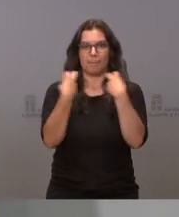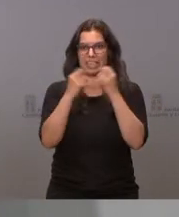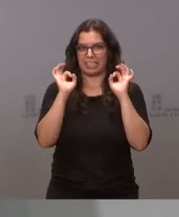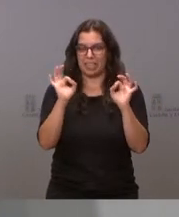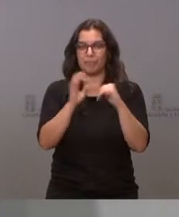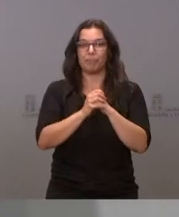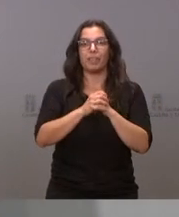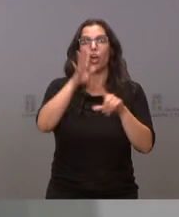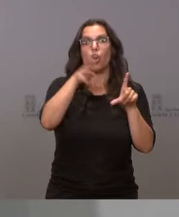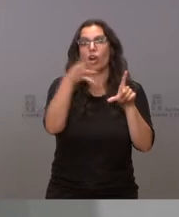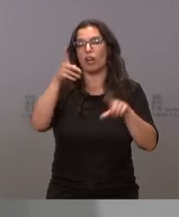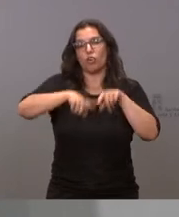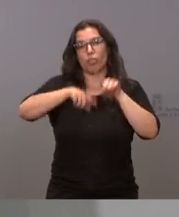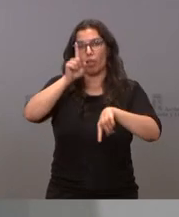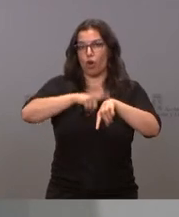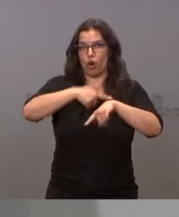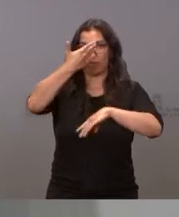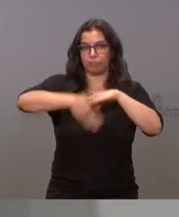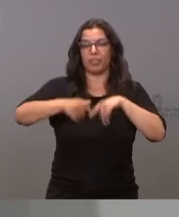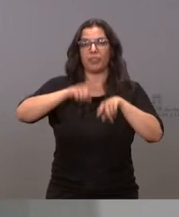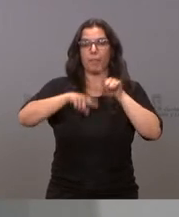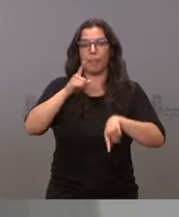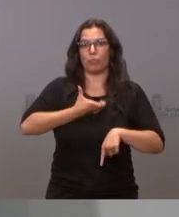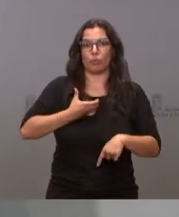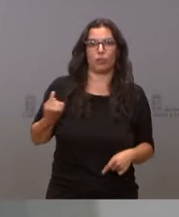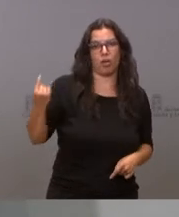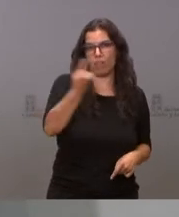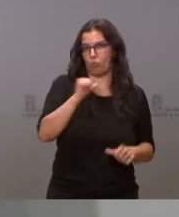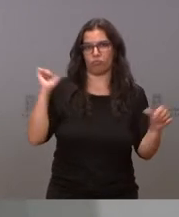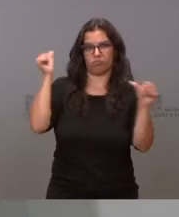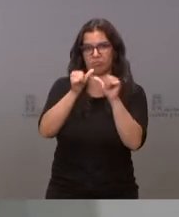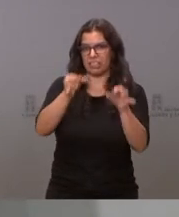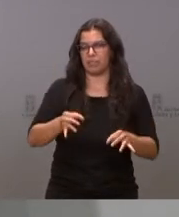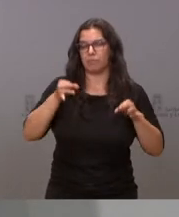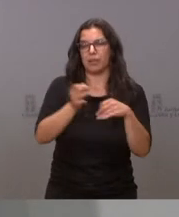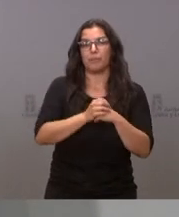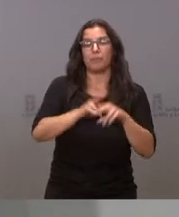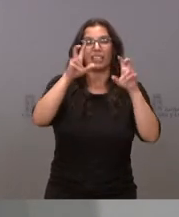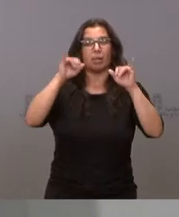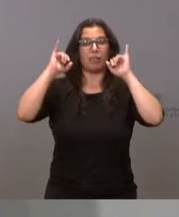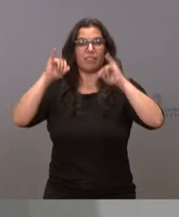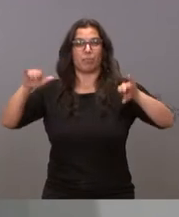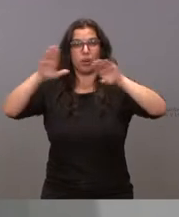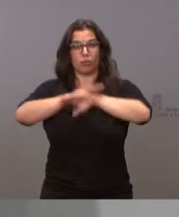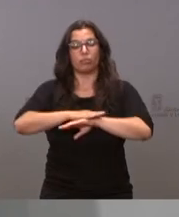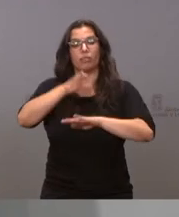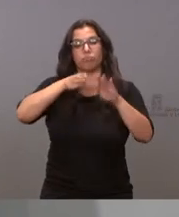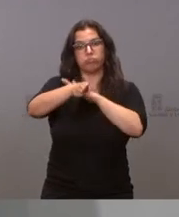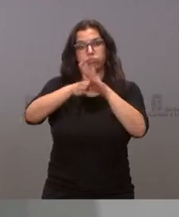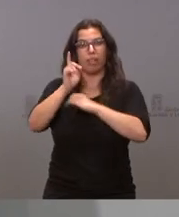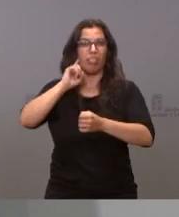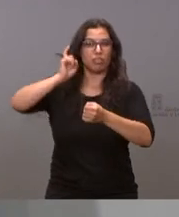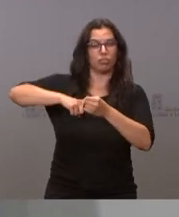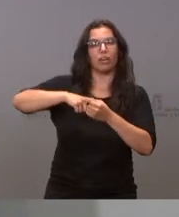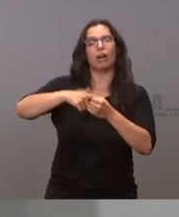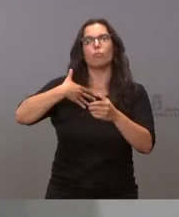dictamine la ordenanza municipal de cada localidad. En lo que corresponde al ocio nocturno, el aforo en las discotecas va a